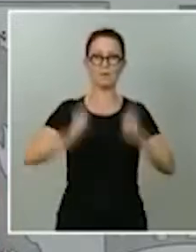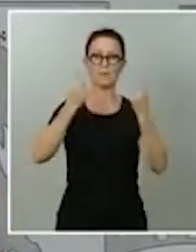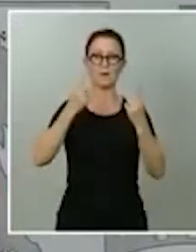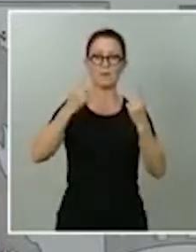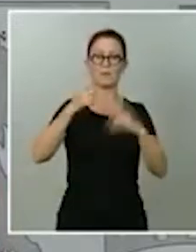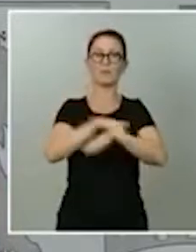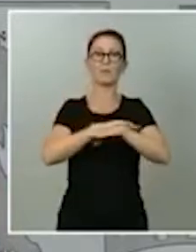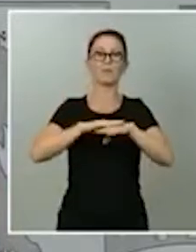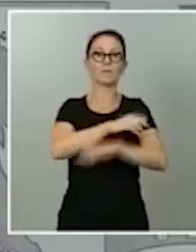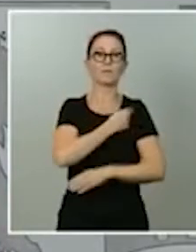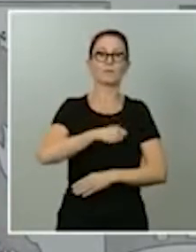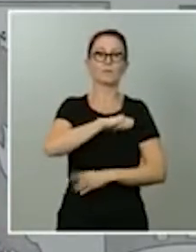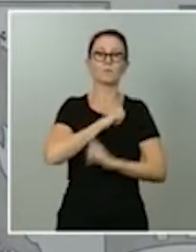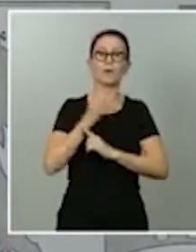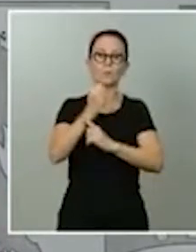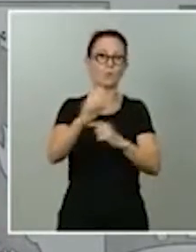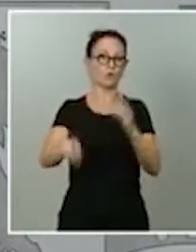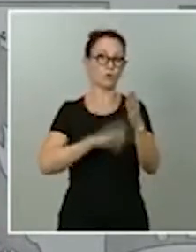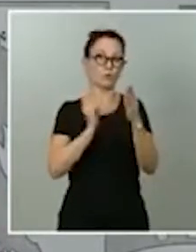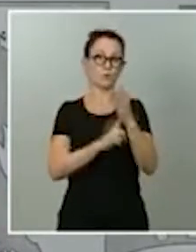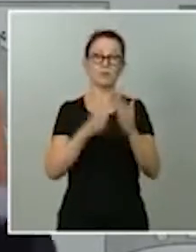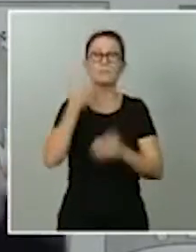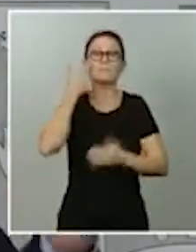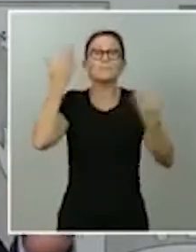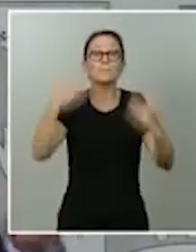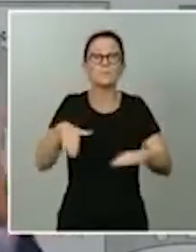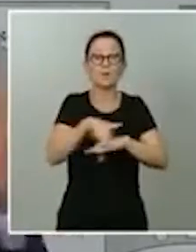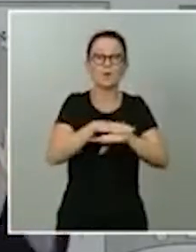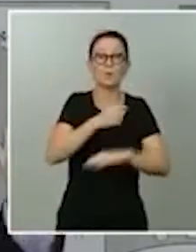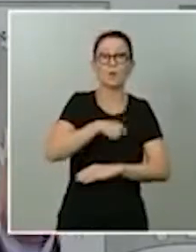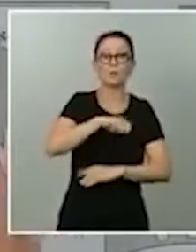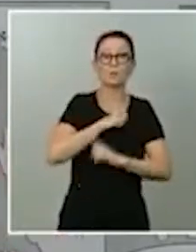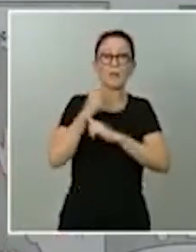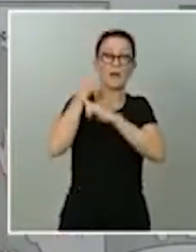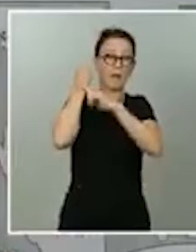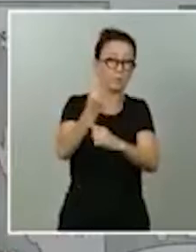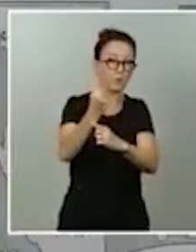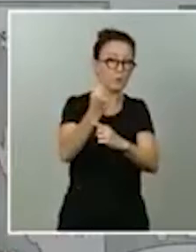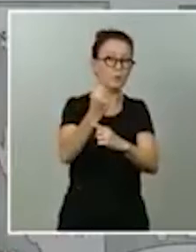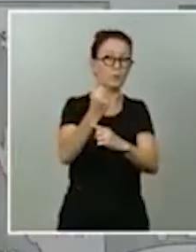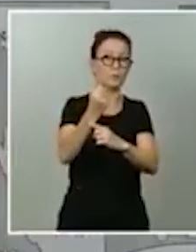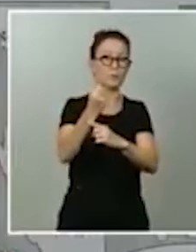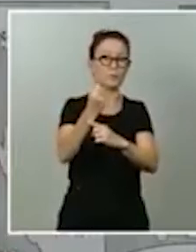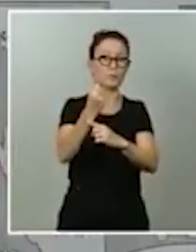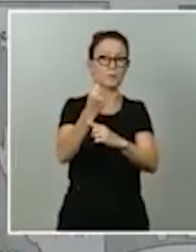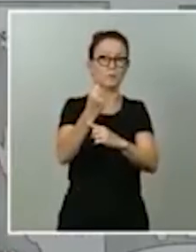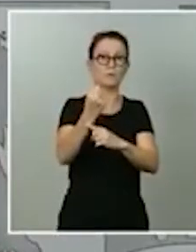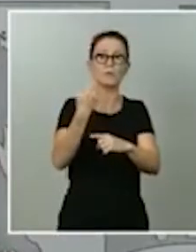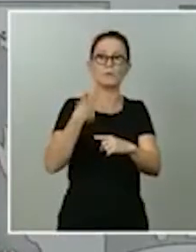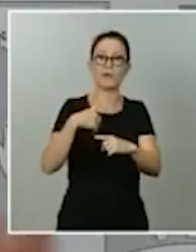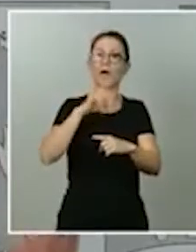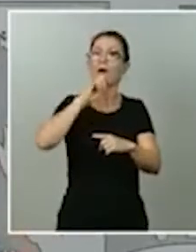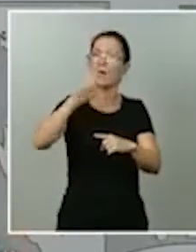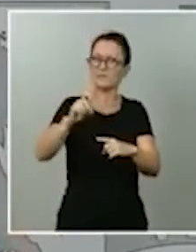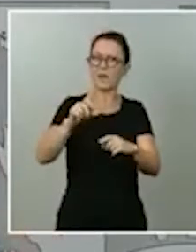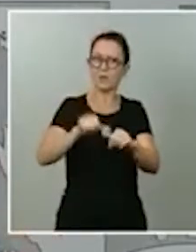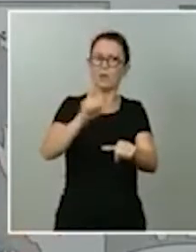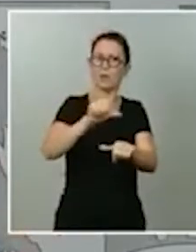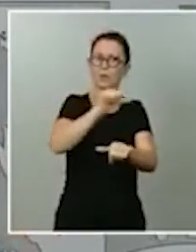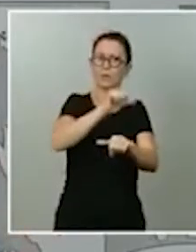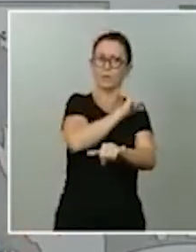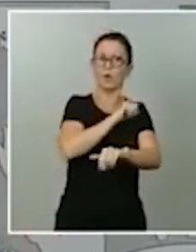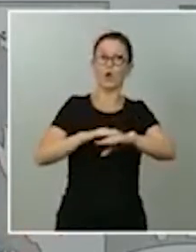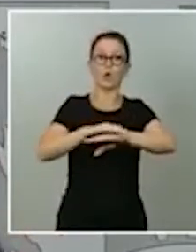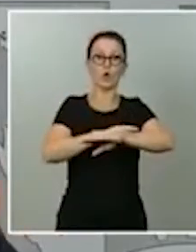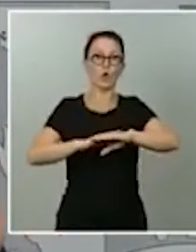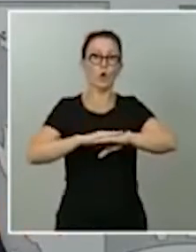Fíjese, si está contando con el apoyo del gobierno de España, que en anteriores crisis, lo he dicho en muchas ocasiones, el gobierno de España, anteriores gobiernos, anteriores administraciones